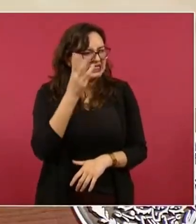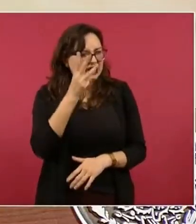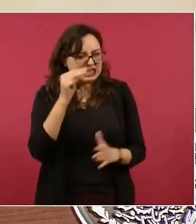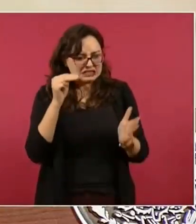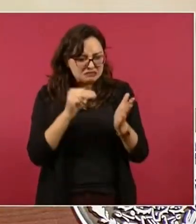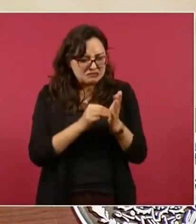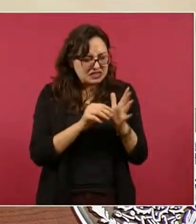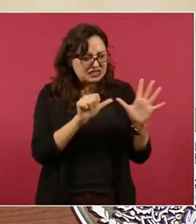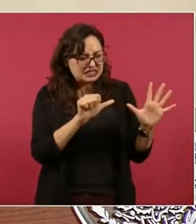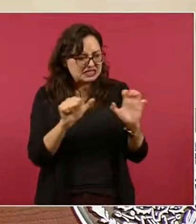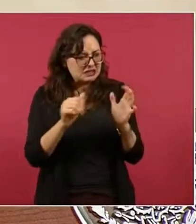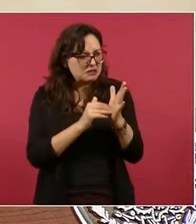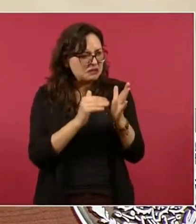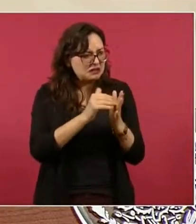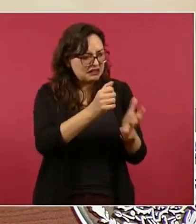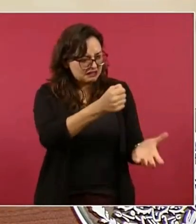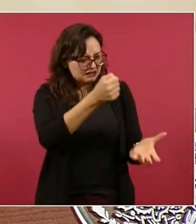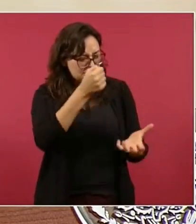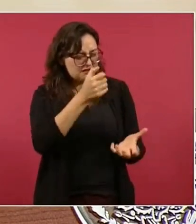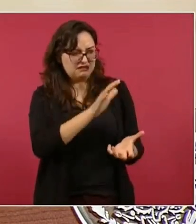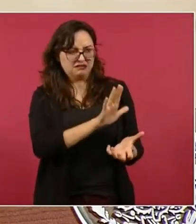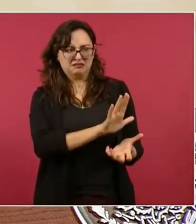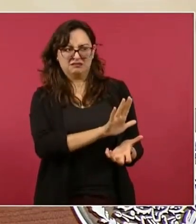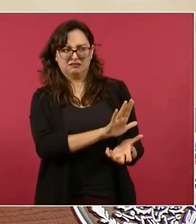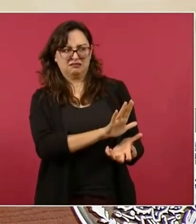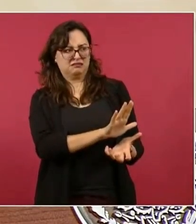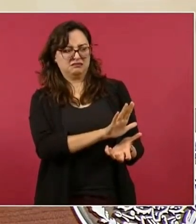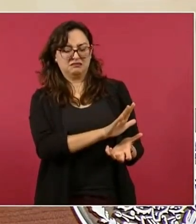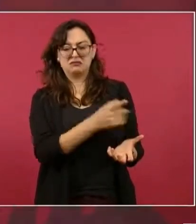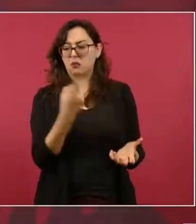Y el año pasado se ejercieron quinientos millones.